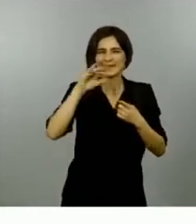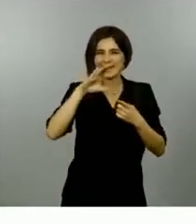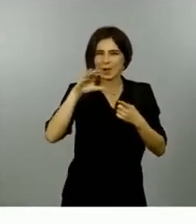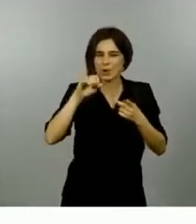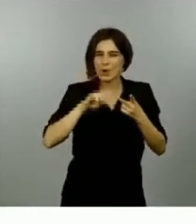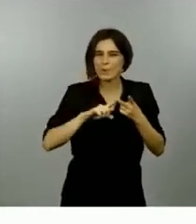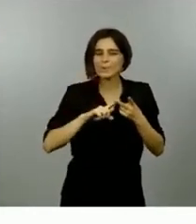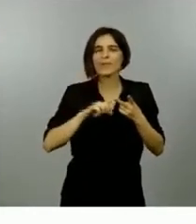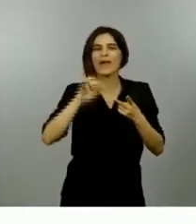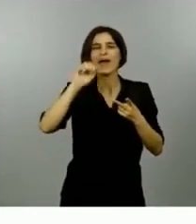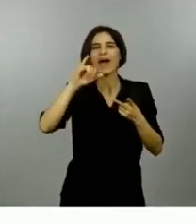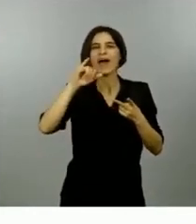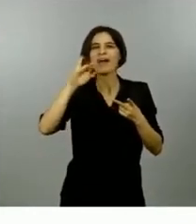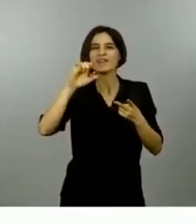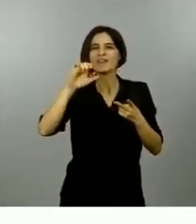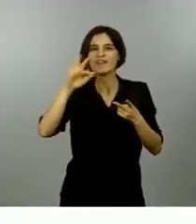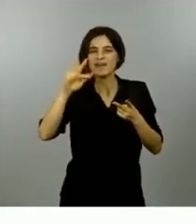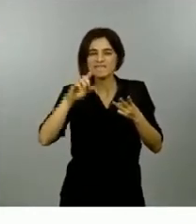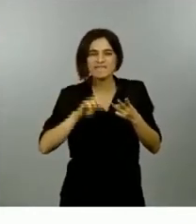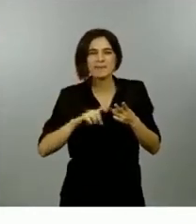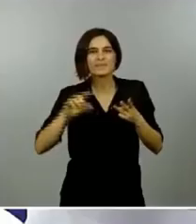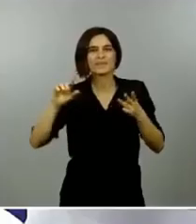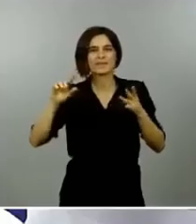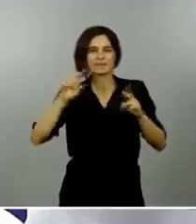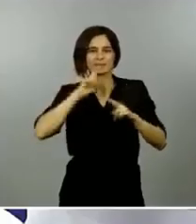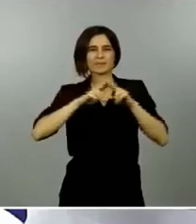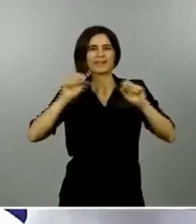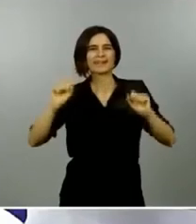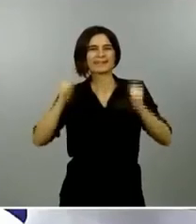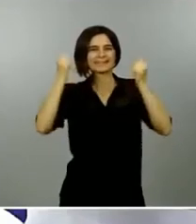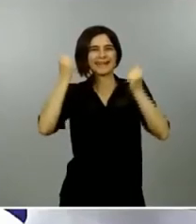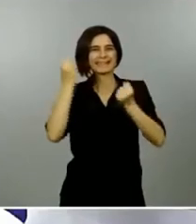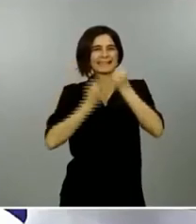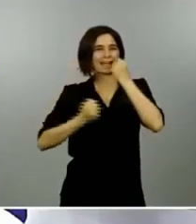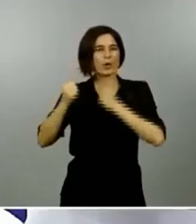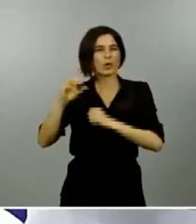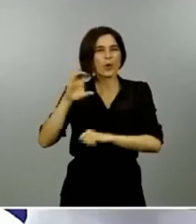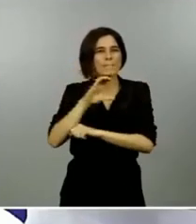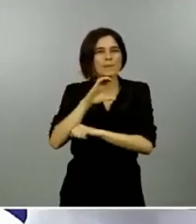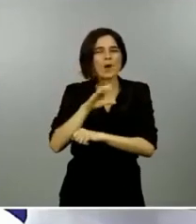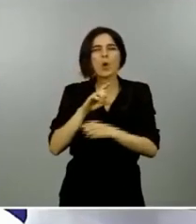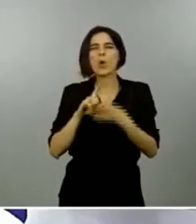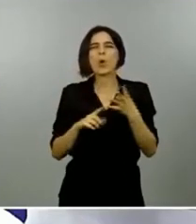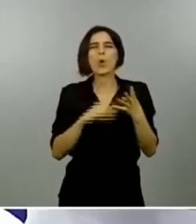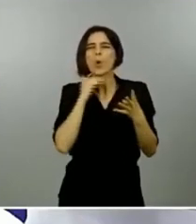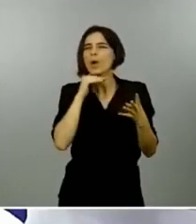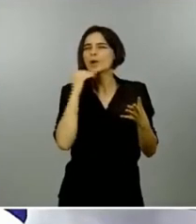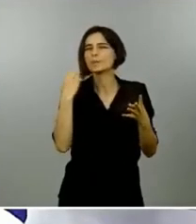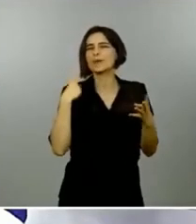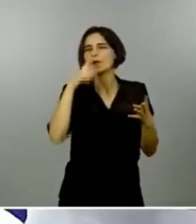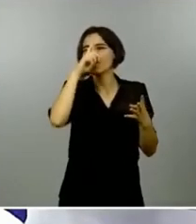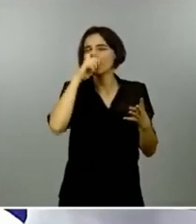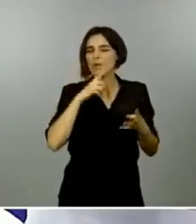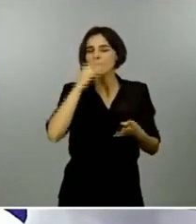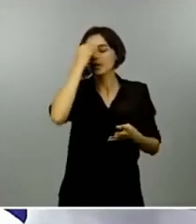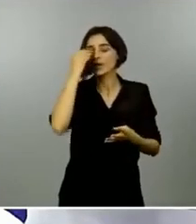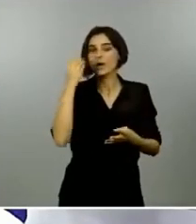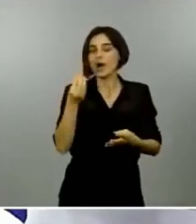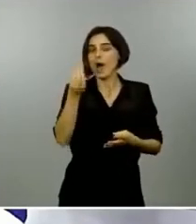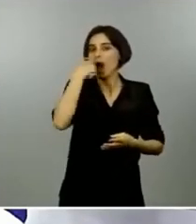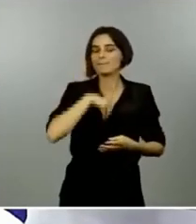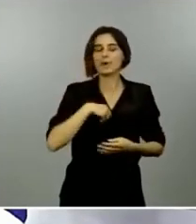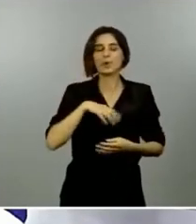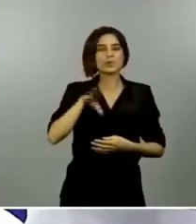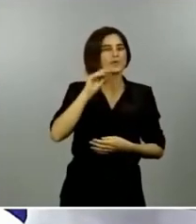pregunta que ha hecho y que no no sé si no he tomado nota o no lo he escuchado bien o lo he entendido no le preguntaba que por qué no se han